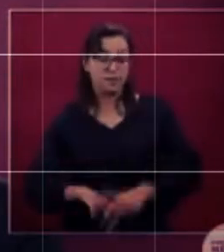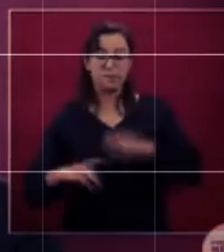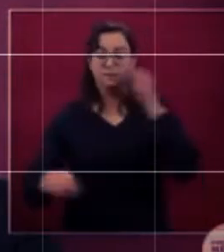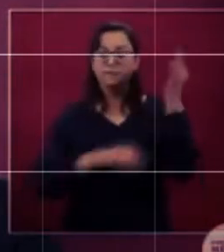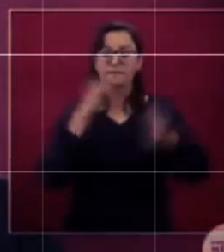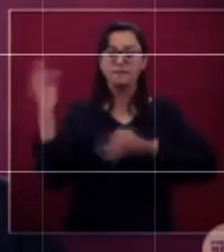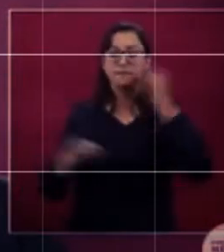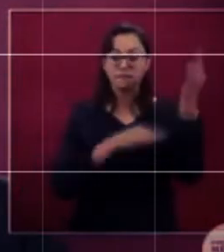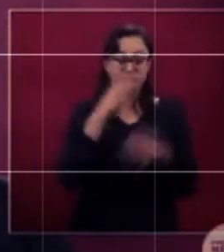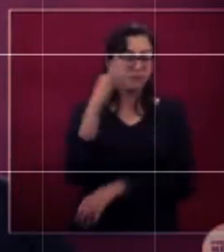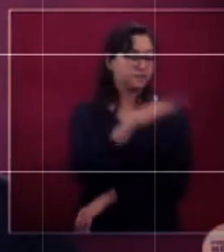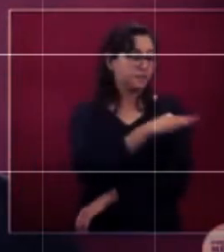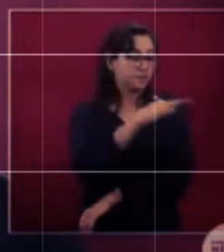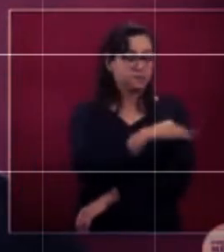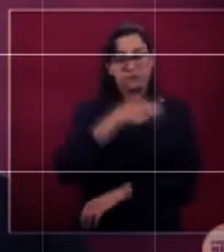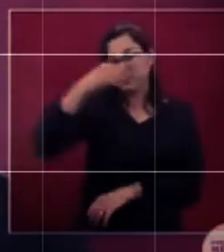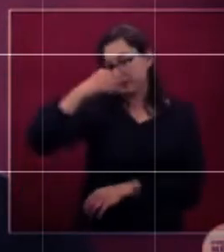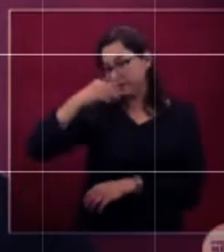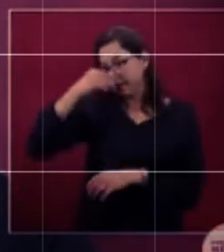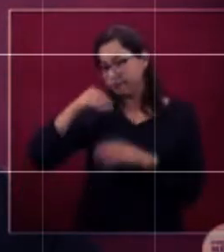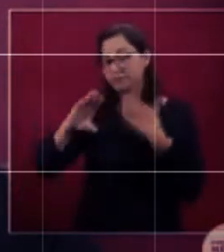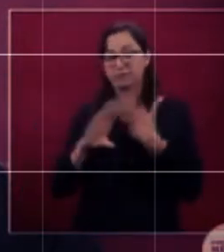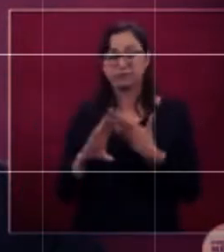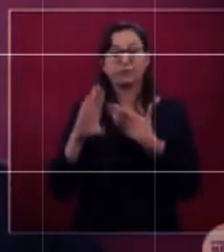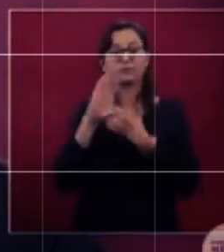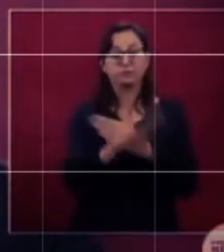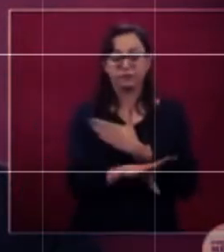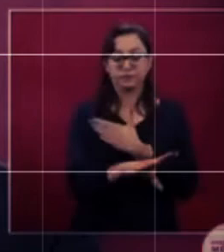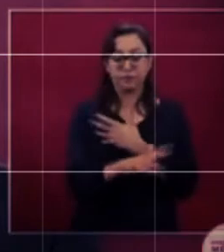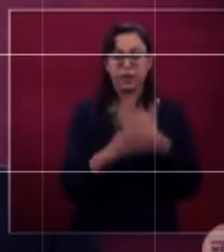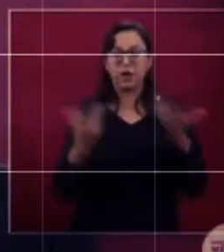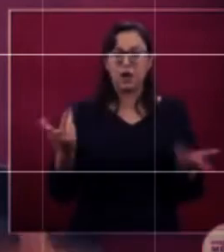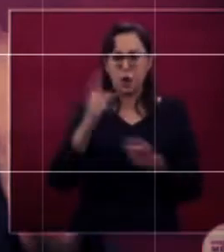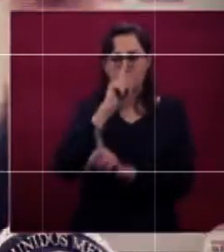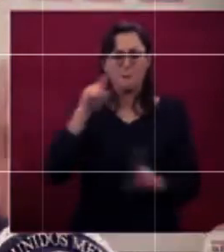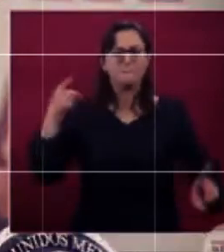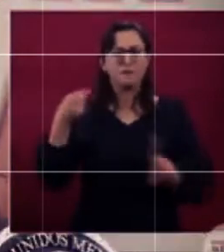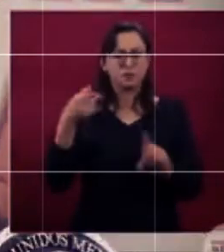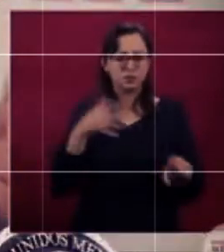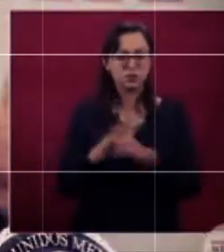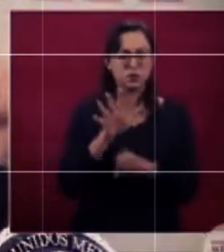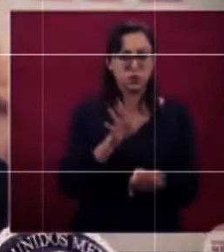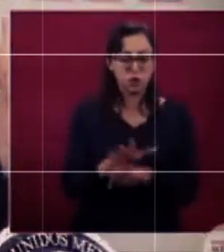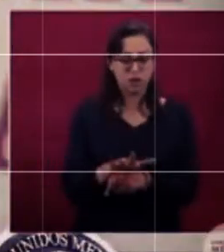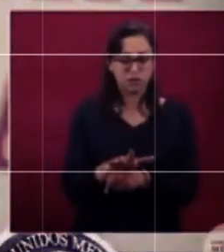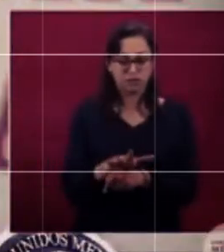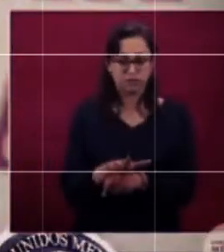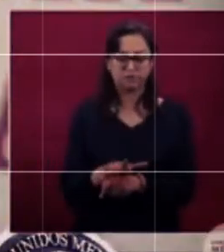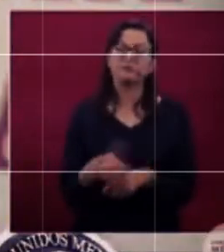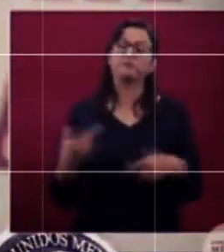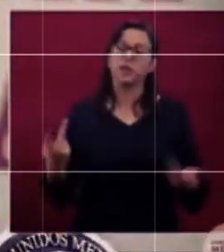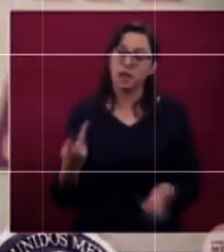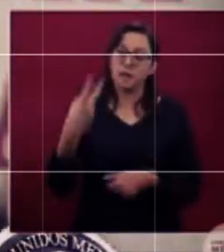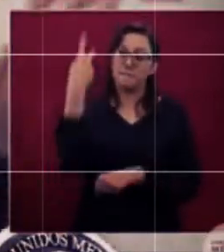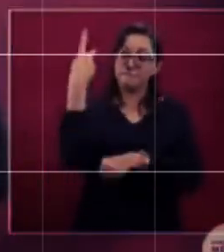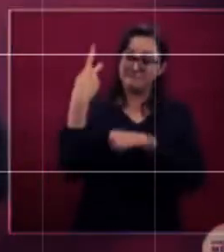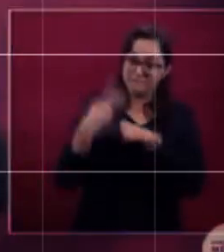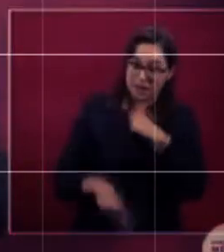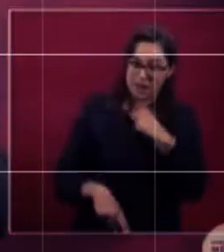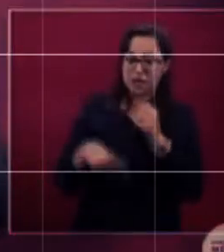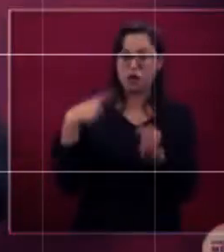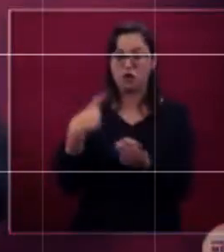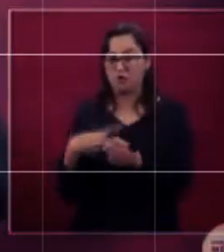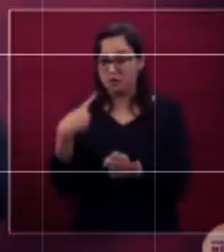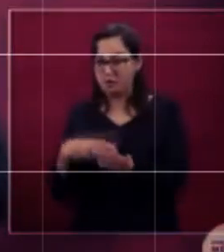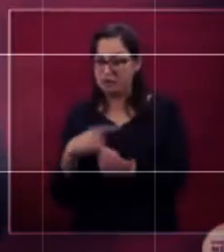de vacunación contra la influenza, precisamente con el propósito de disminuir el riesgo de complicaciones. Esa es la